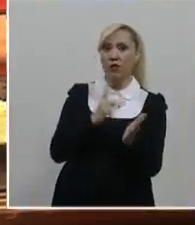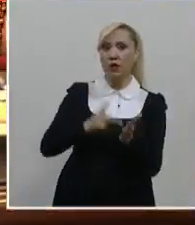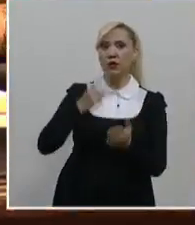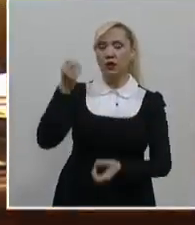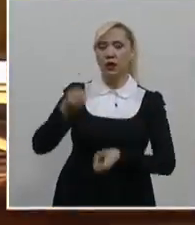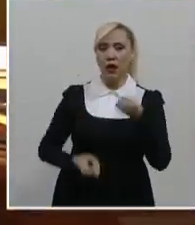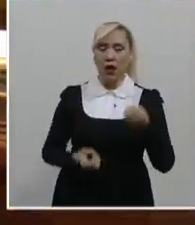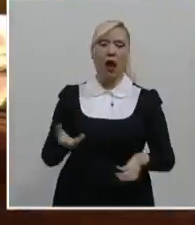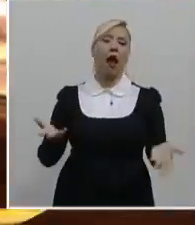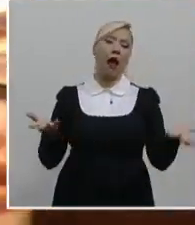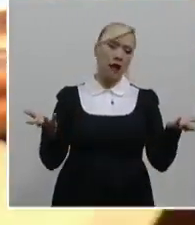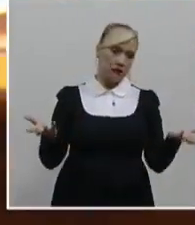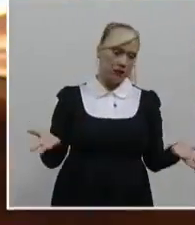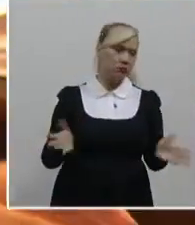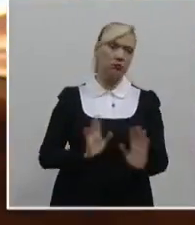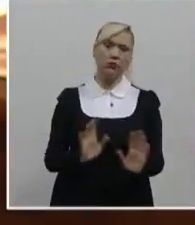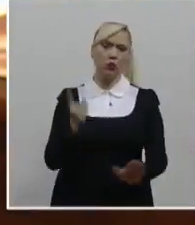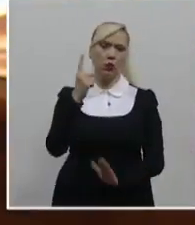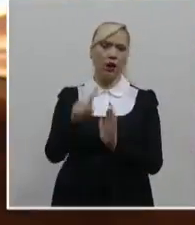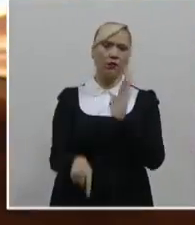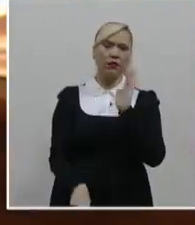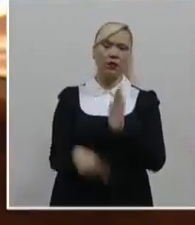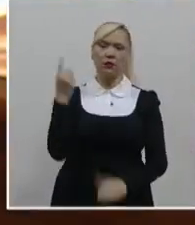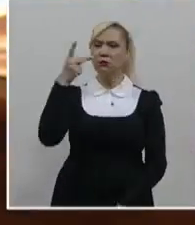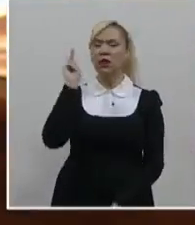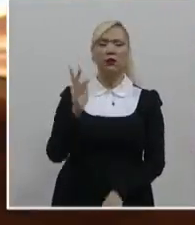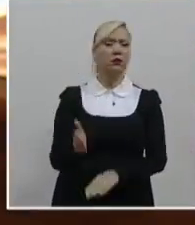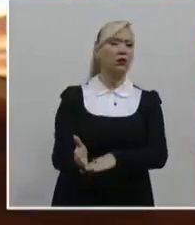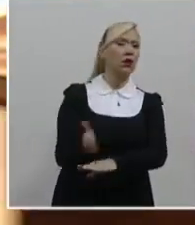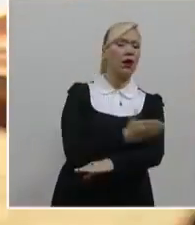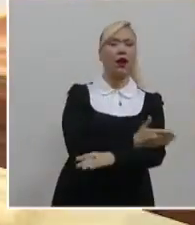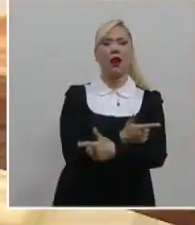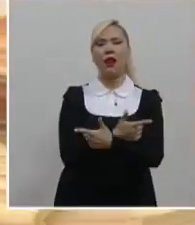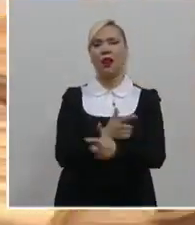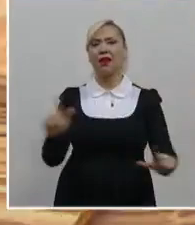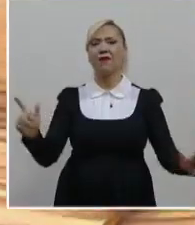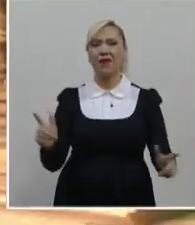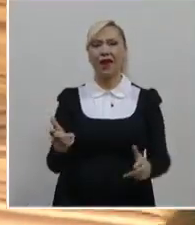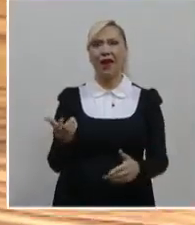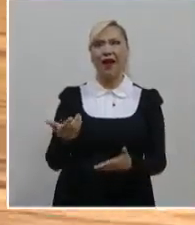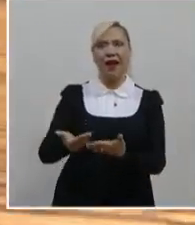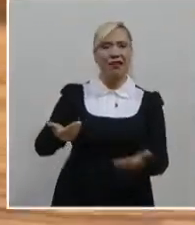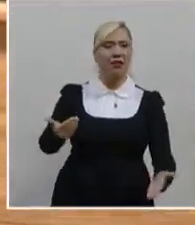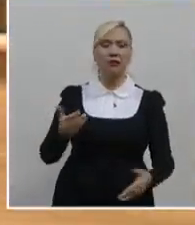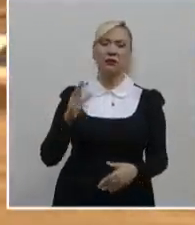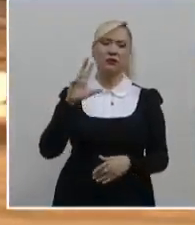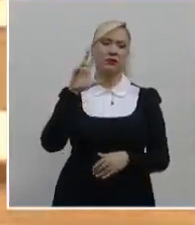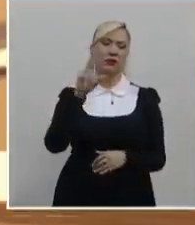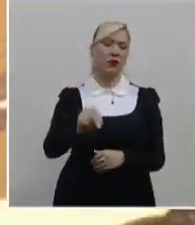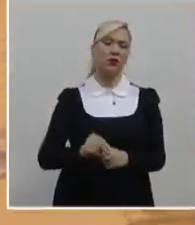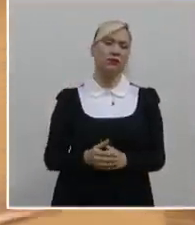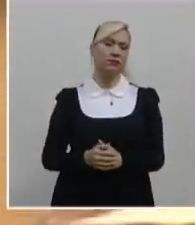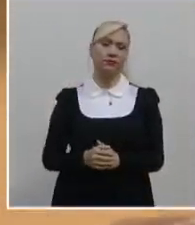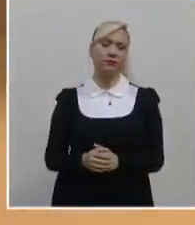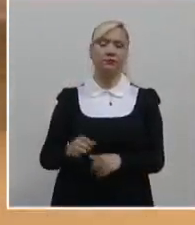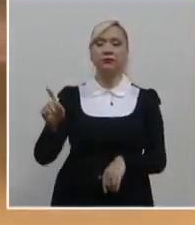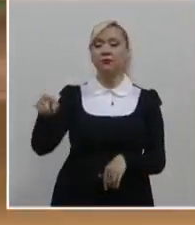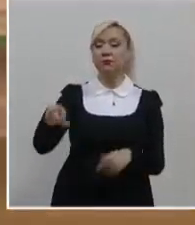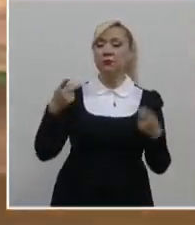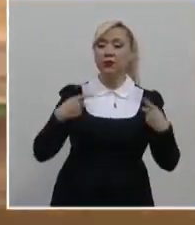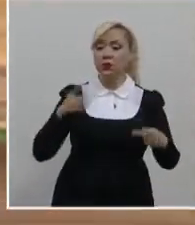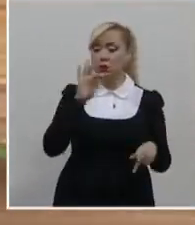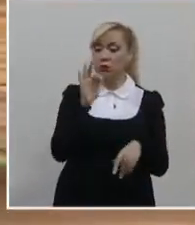por los mismos hechos. Finalmente, la sala estimó que la libertad anticipada no se trata de una pena, sino de un beneficio de la persona